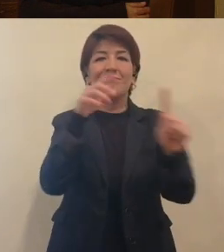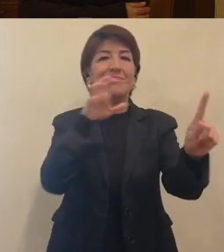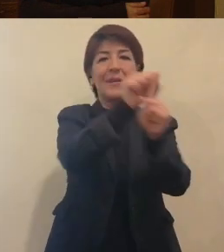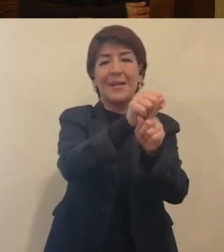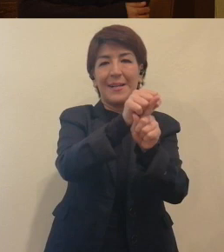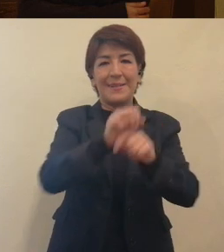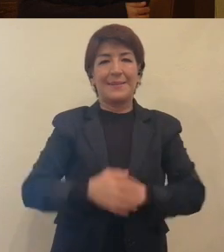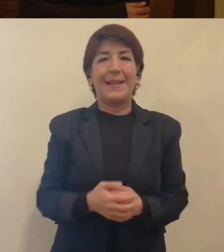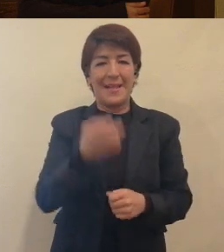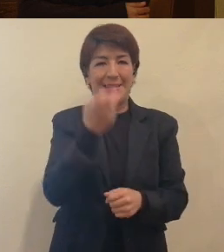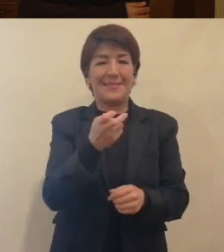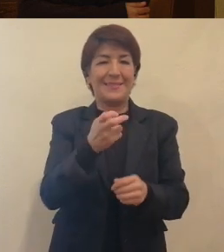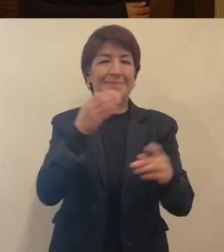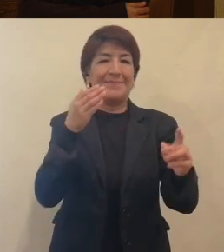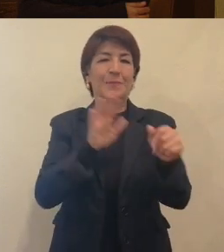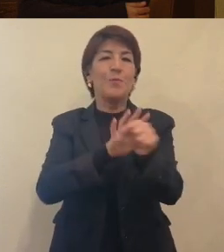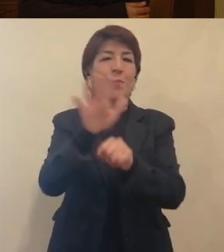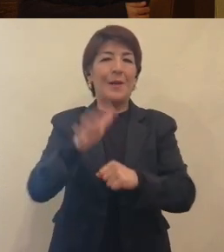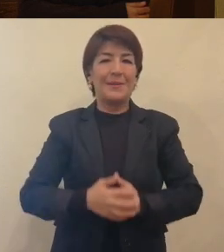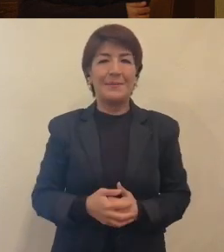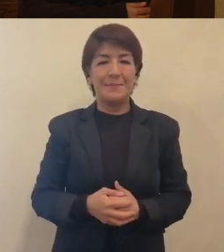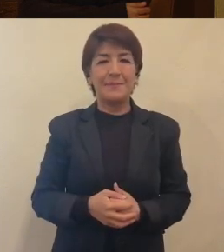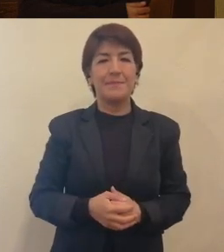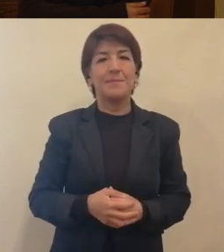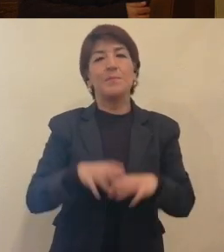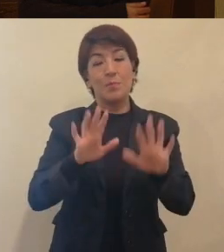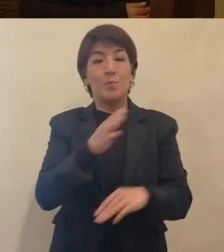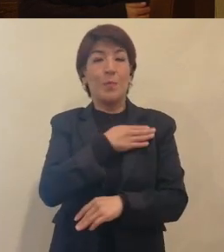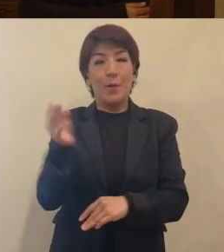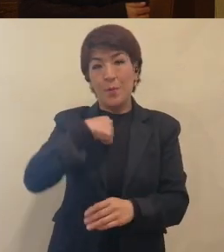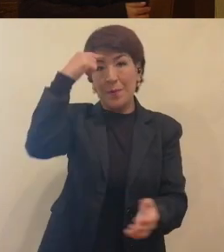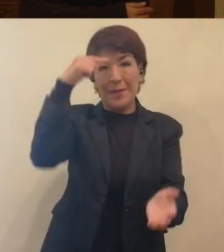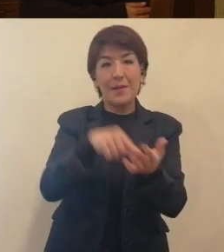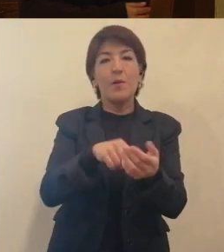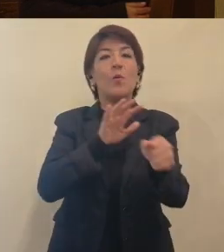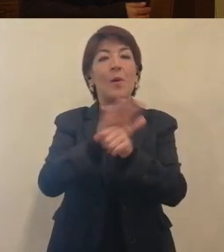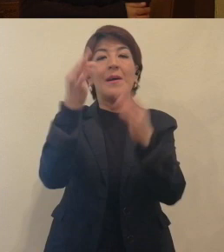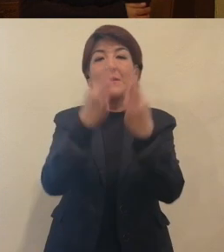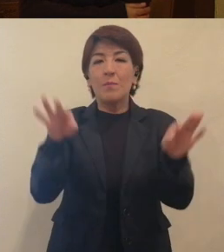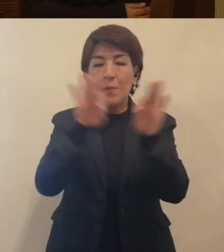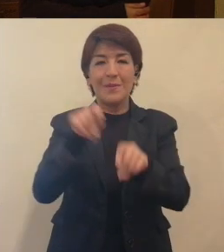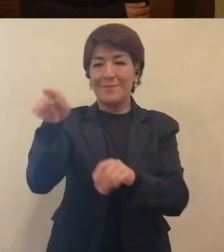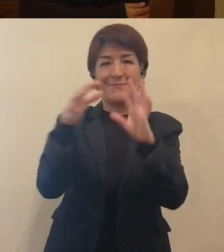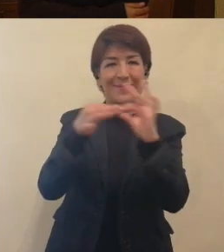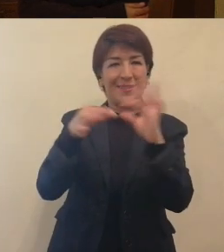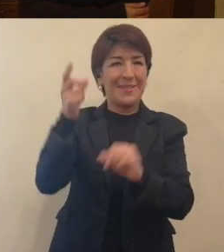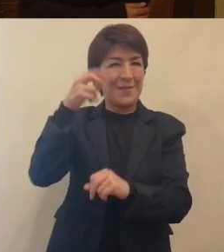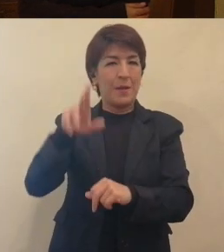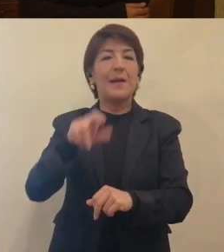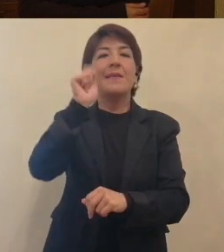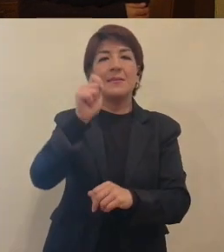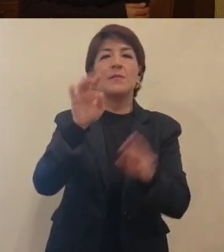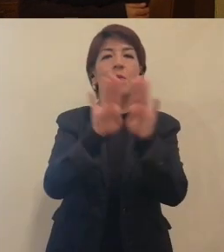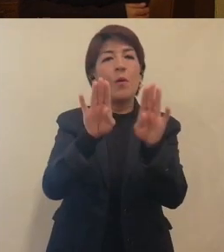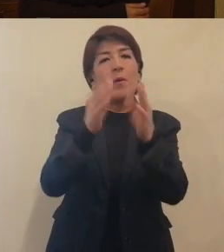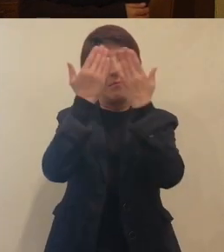objetivo desde su propio enfoque? Pues yo creo que uno de los principales, que bien mencionaba el doctor, tiene